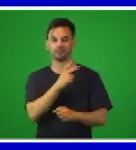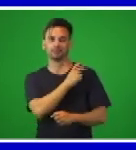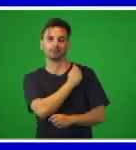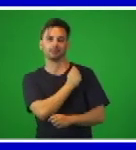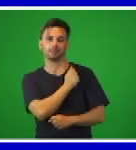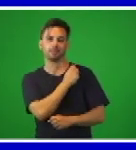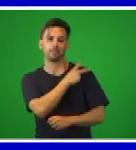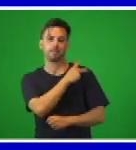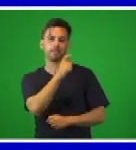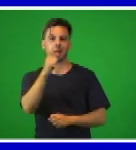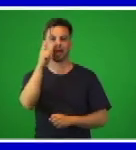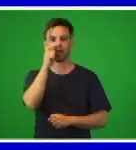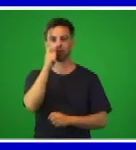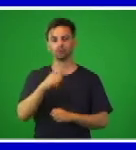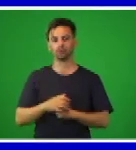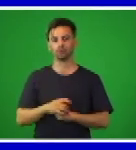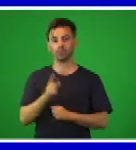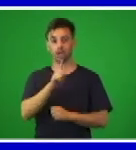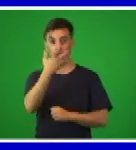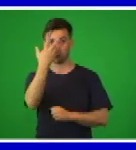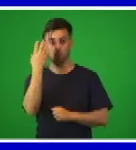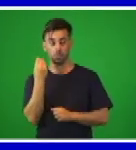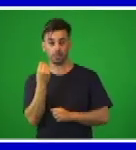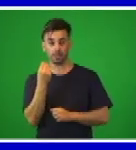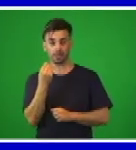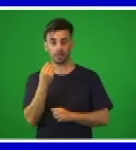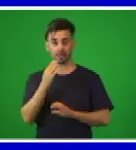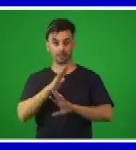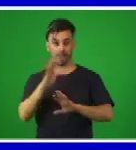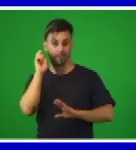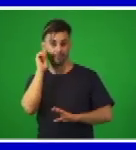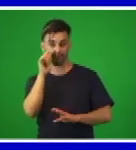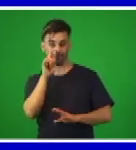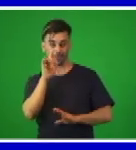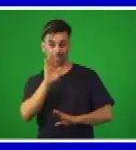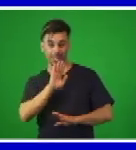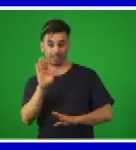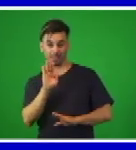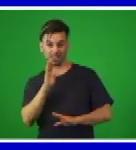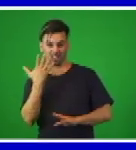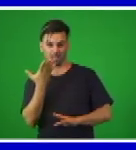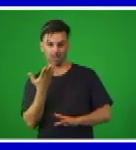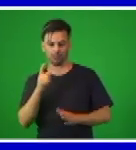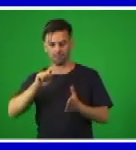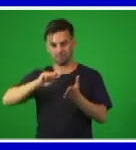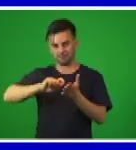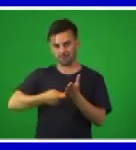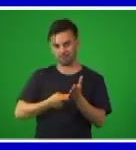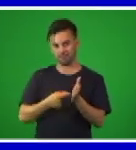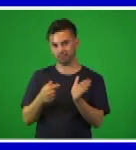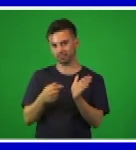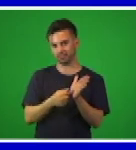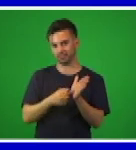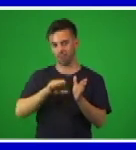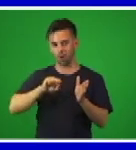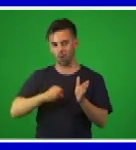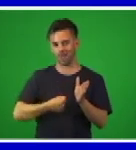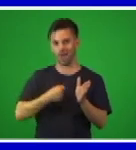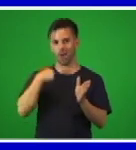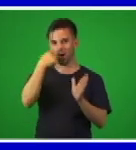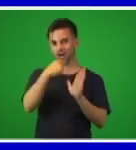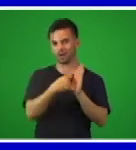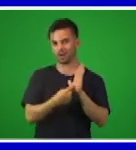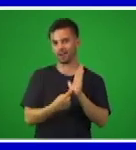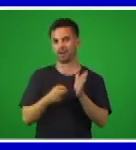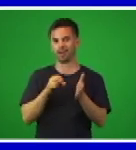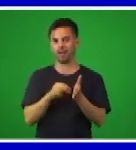querido maestro. Bueno, y no olvides, al despedirse, colocar el signo y la firma, que ustedes saben que forma parte de